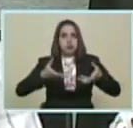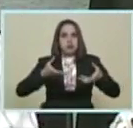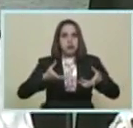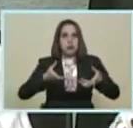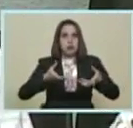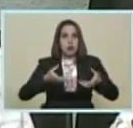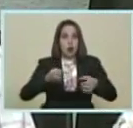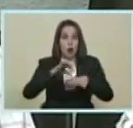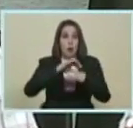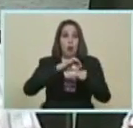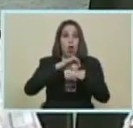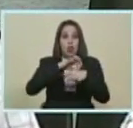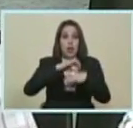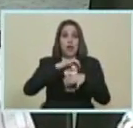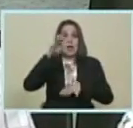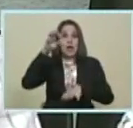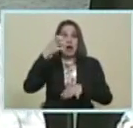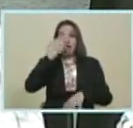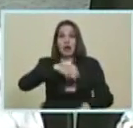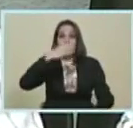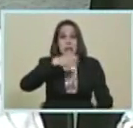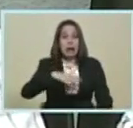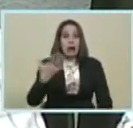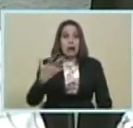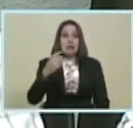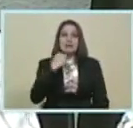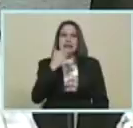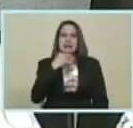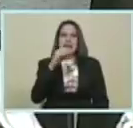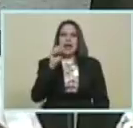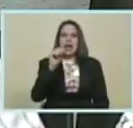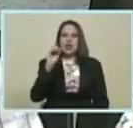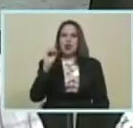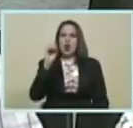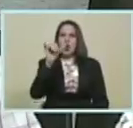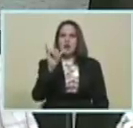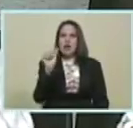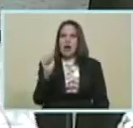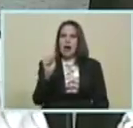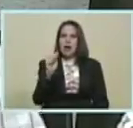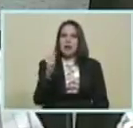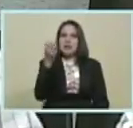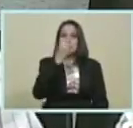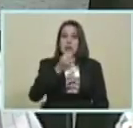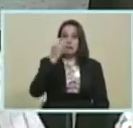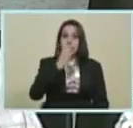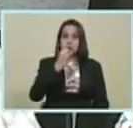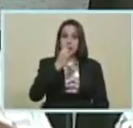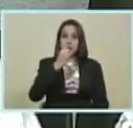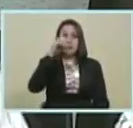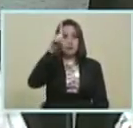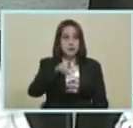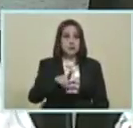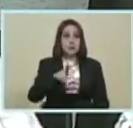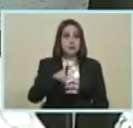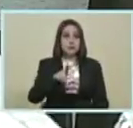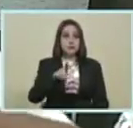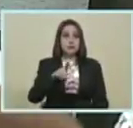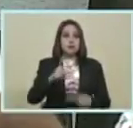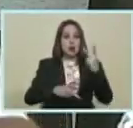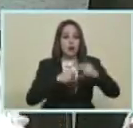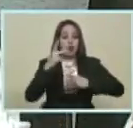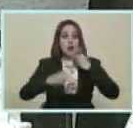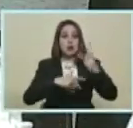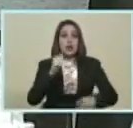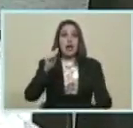alta proteína vegetal Bastante cercano A la soya Se come Es para el ser humano Pero también Produce